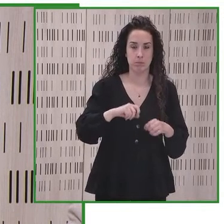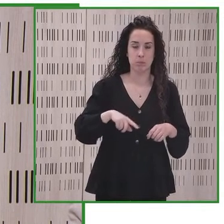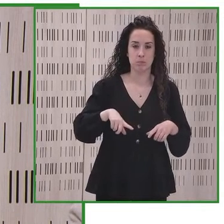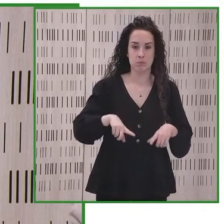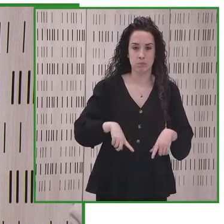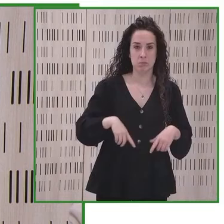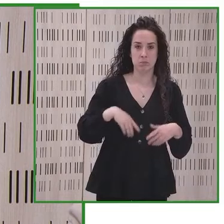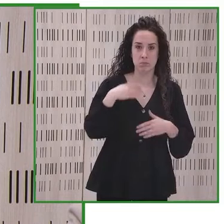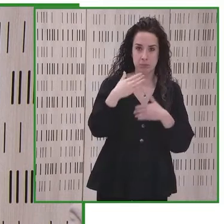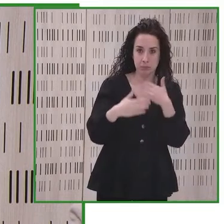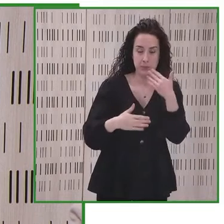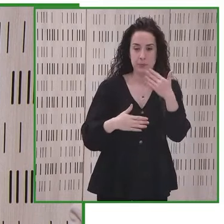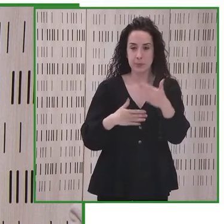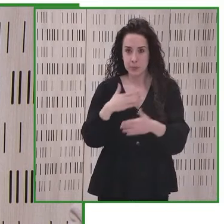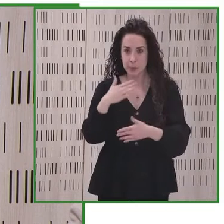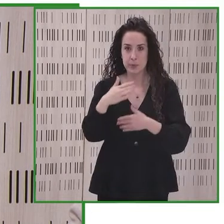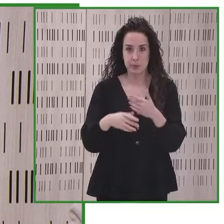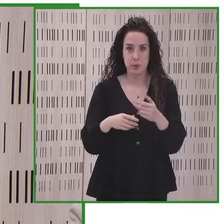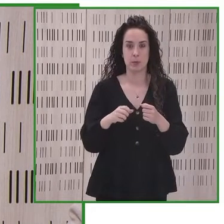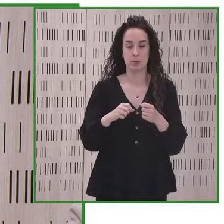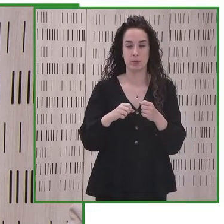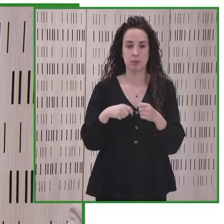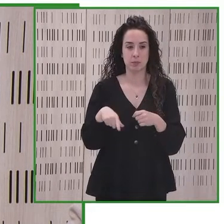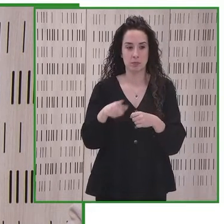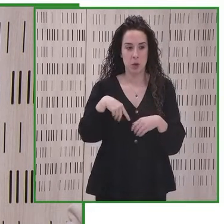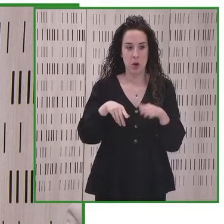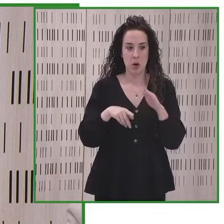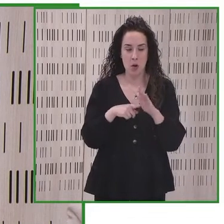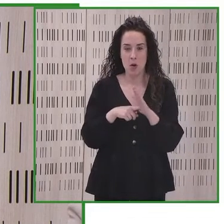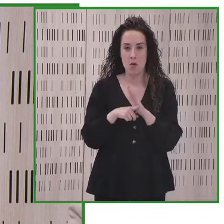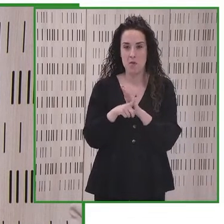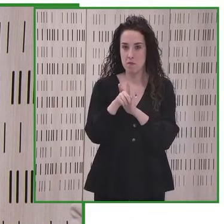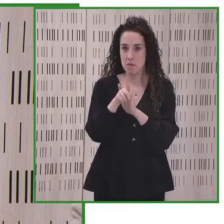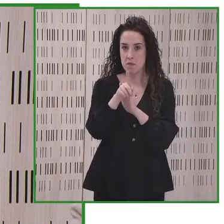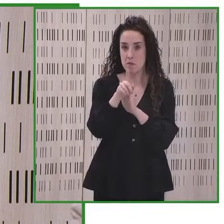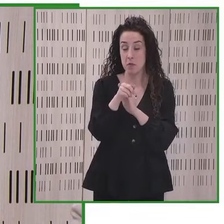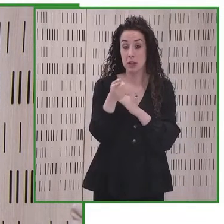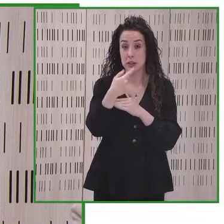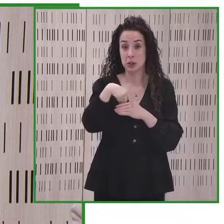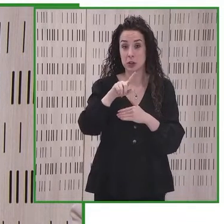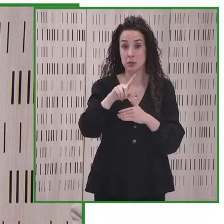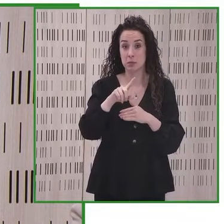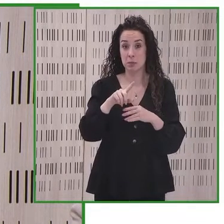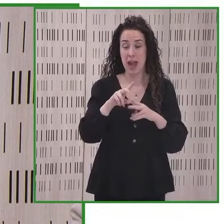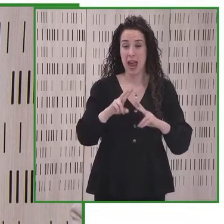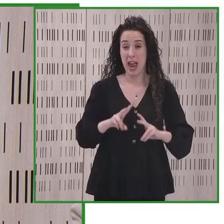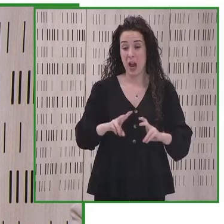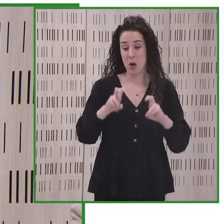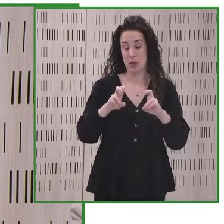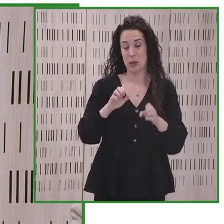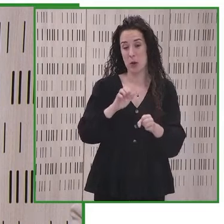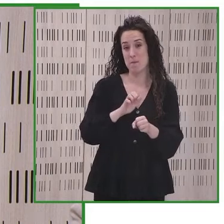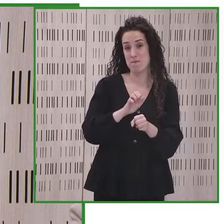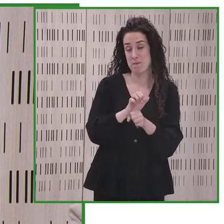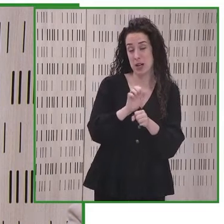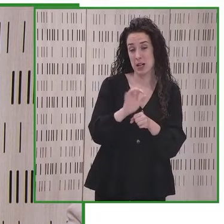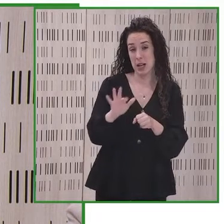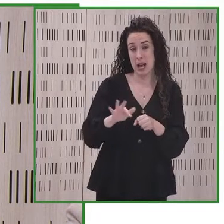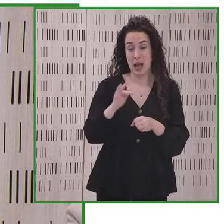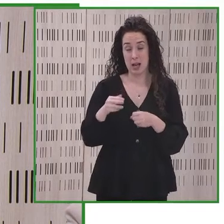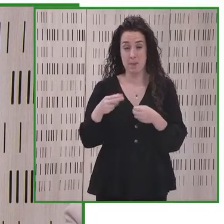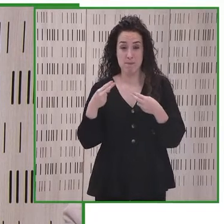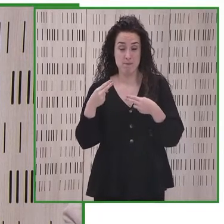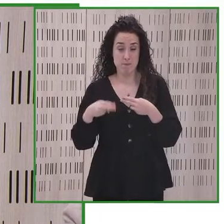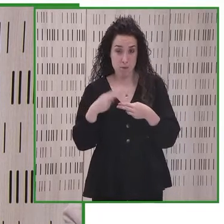Por lo tanto, seguimos trabajando en nuestra misión continua de